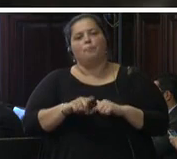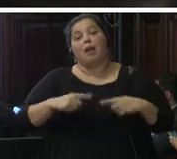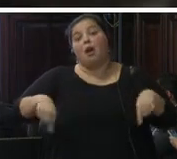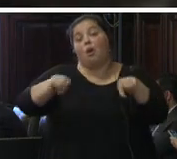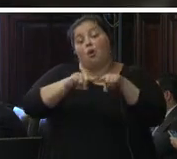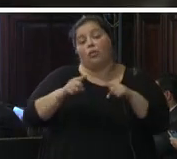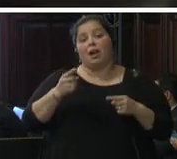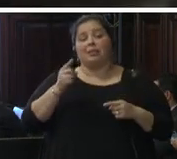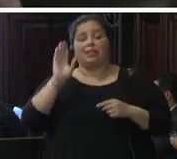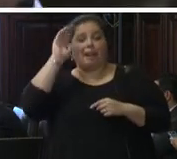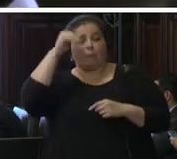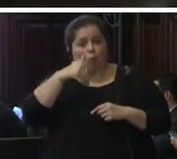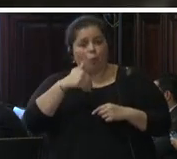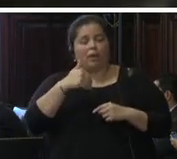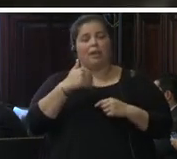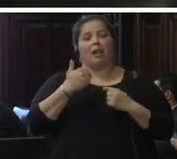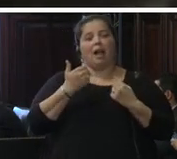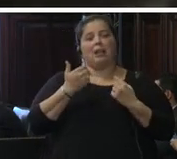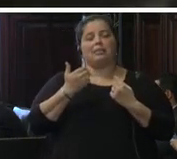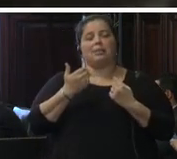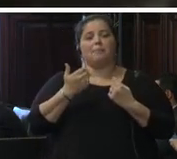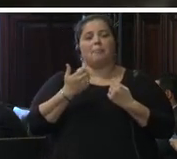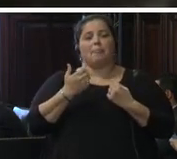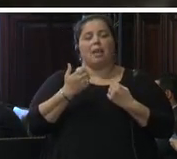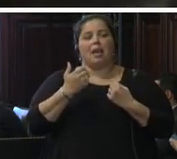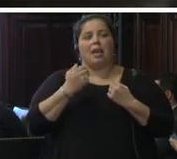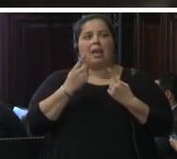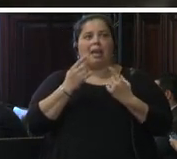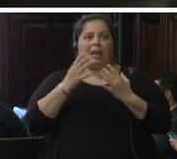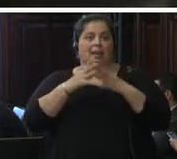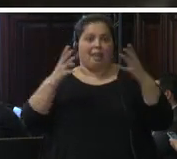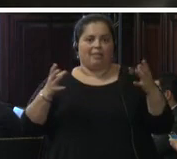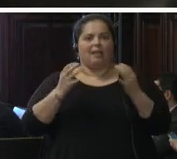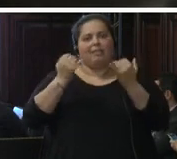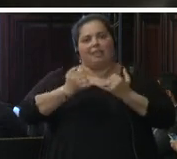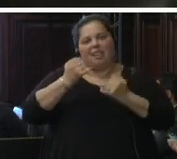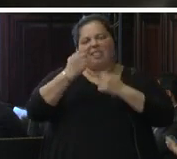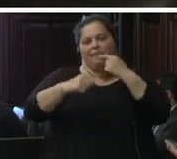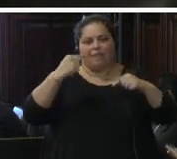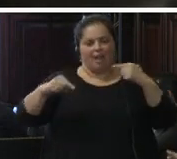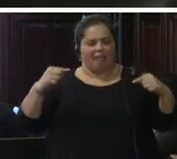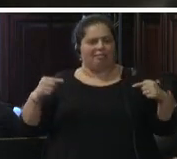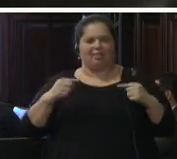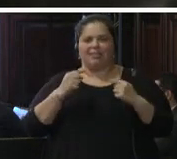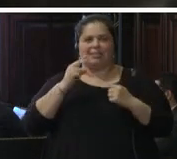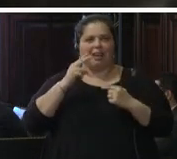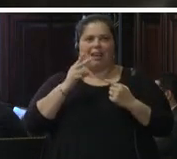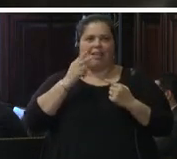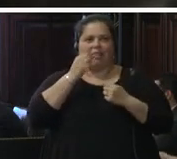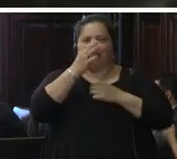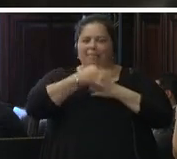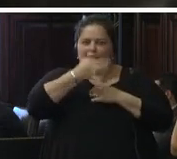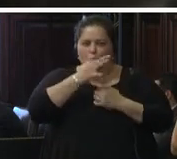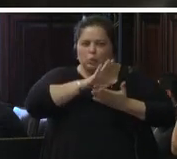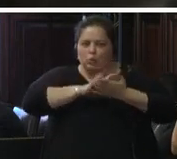repúblicas federativas federales grandes hay diversas autoridades con diversos discursos entonces nos preocupa un poco